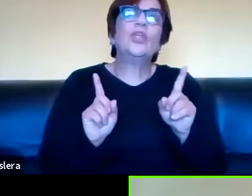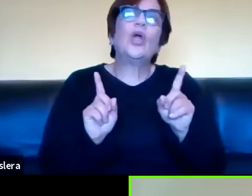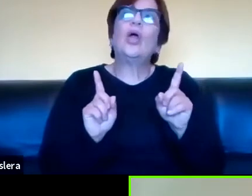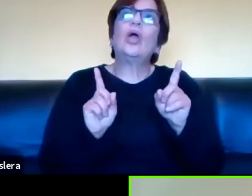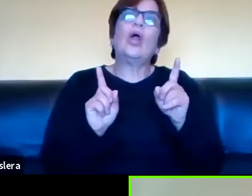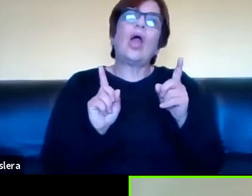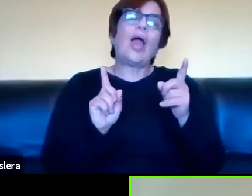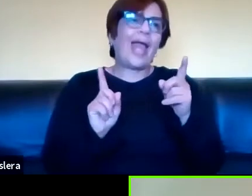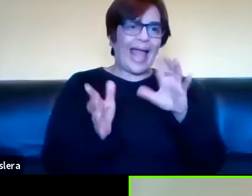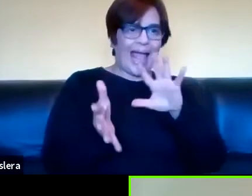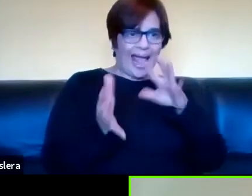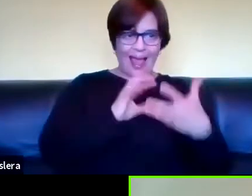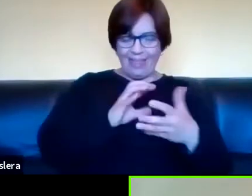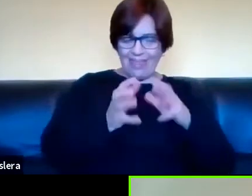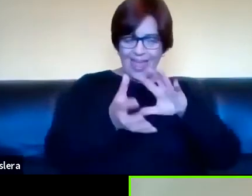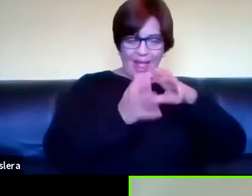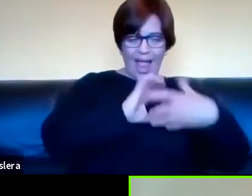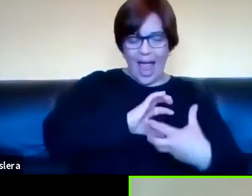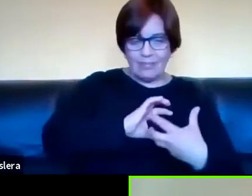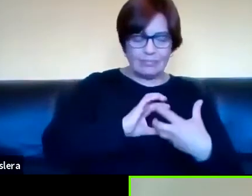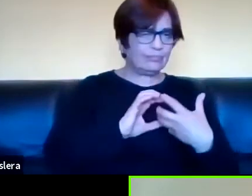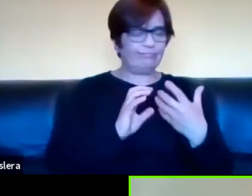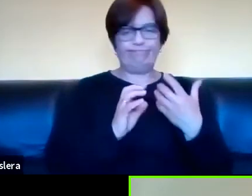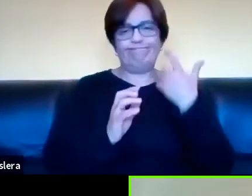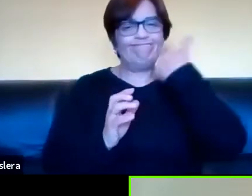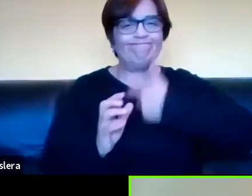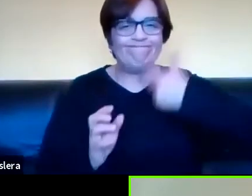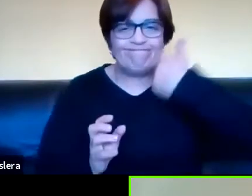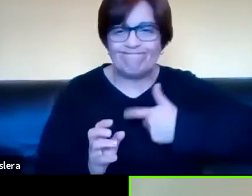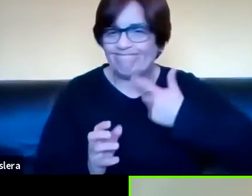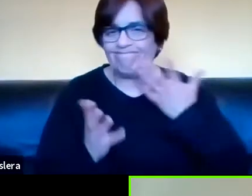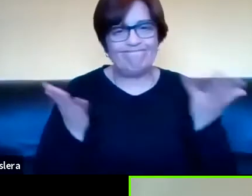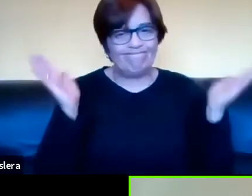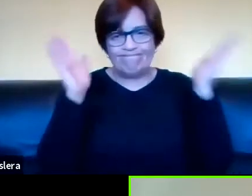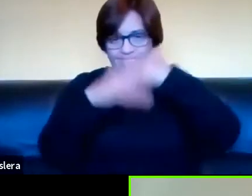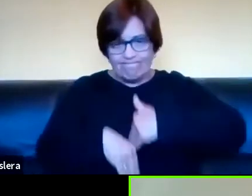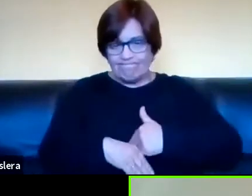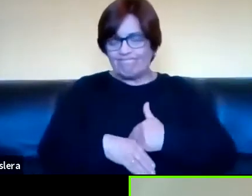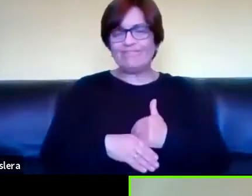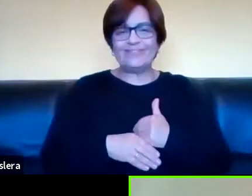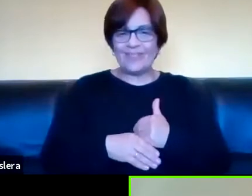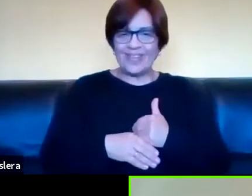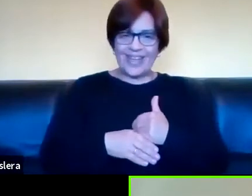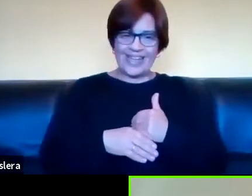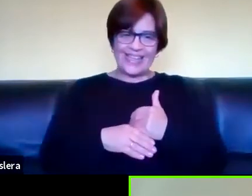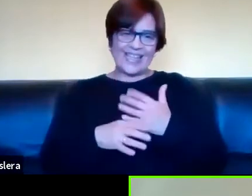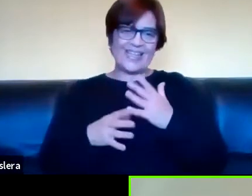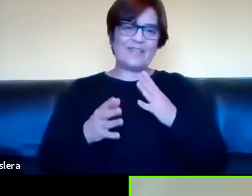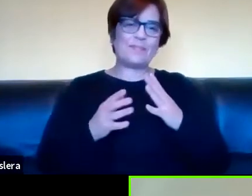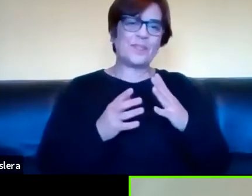manipulabilidad manipulabilidad manipulable